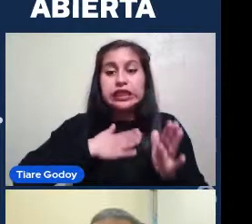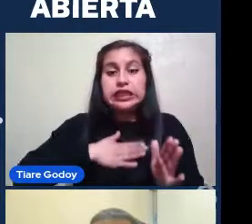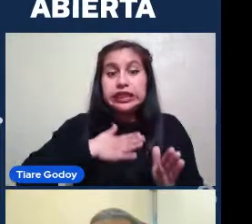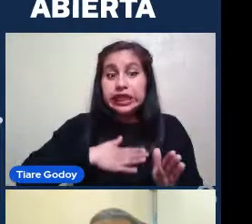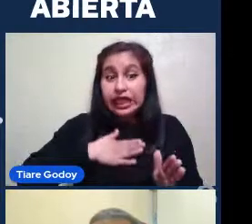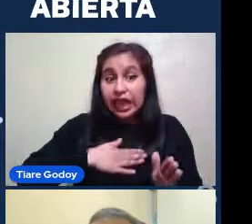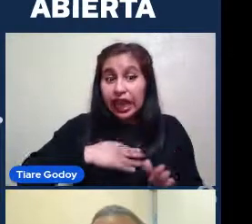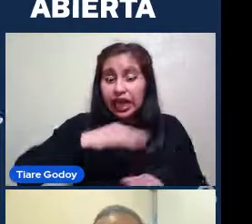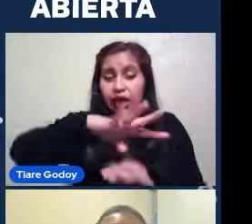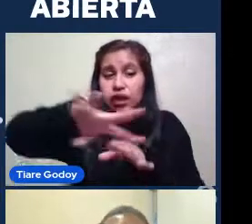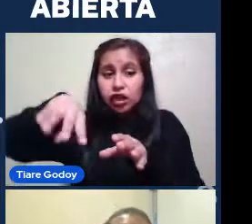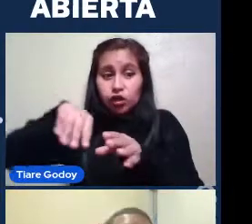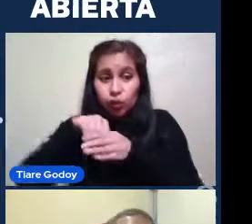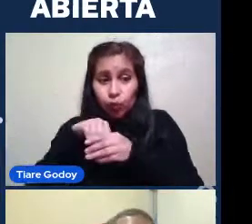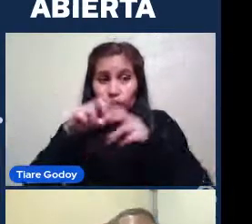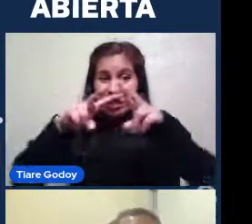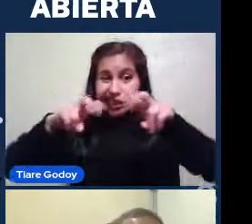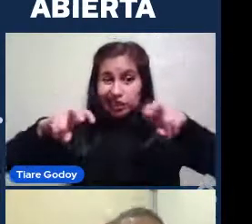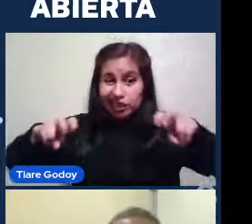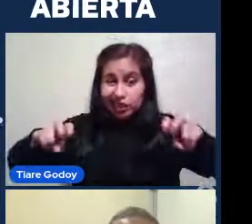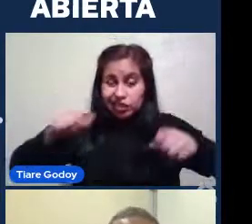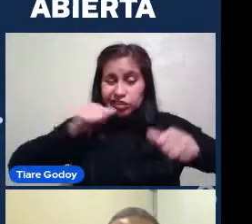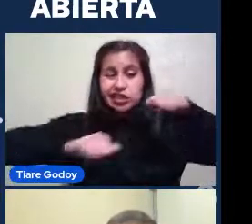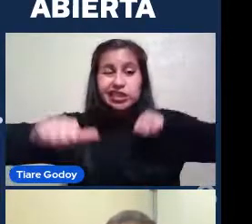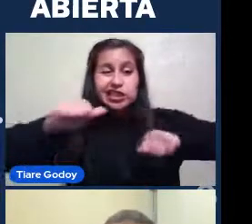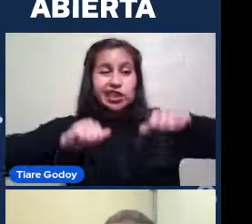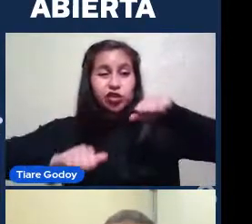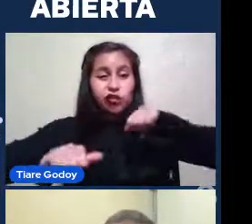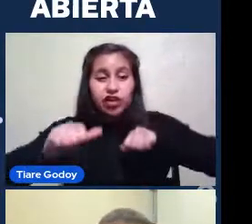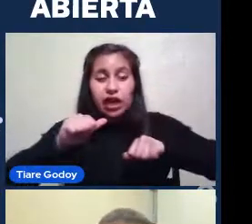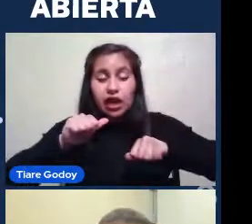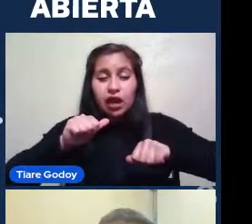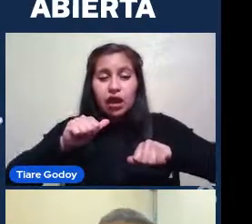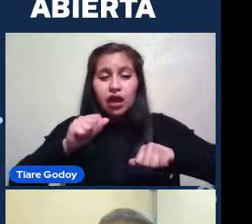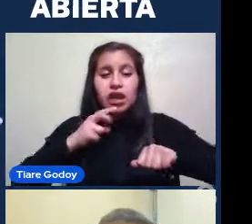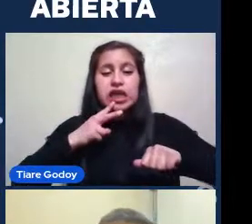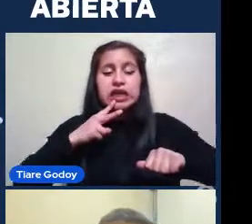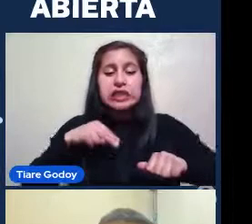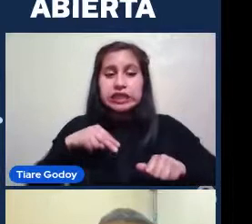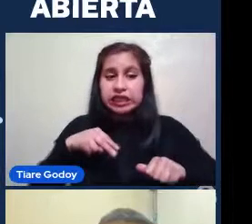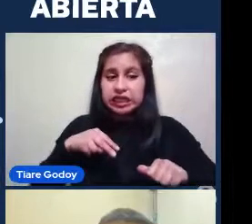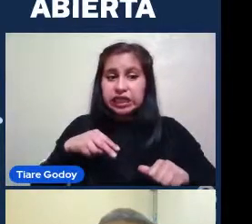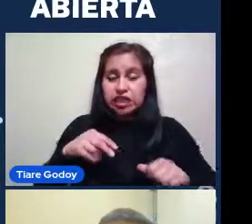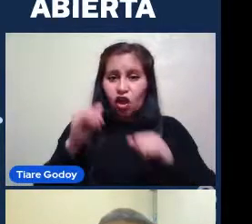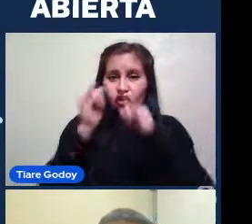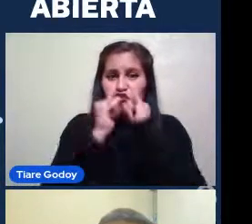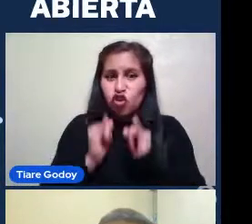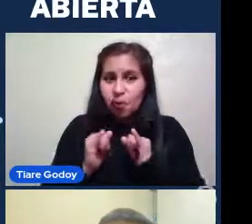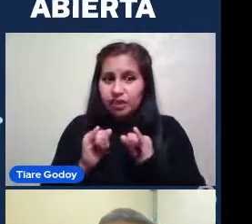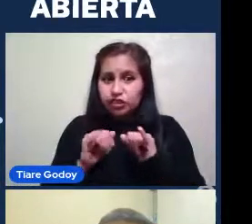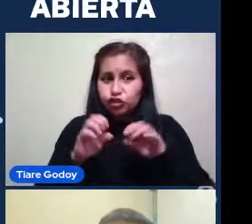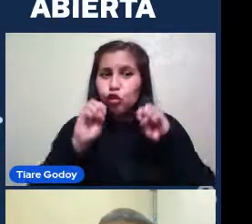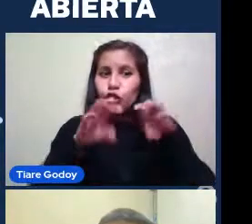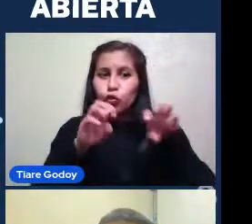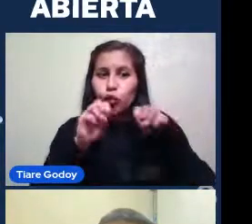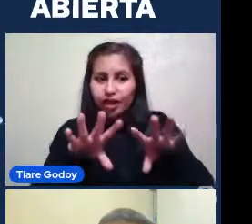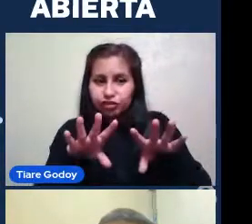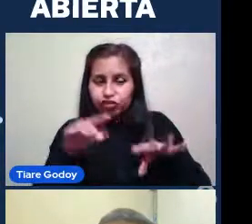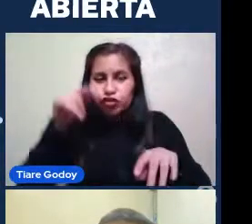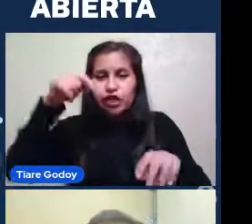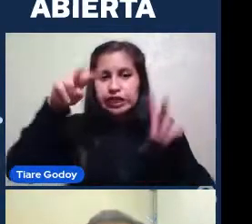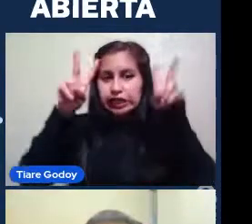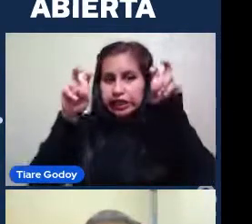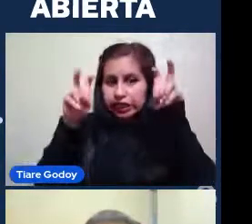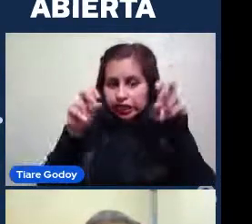De una investigación Científica Sin necesariamente Tener una formación Académica de ciencia Este tipo de proyectos De ciencia ciudadana